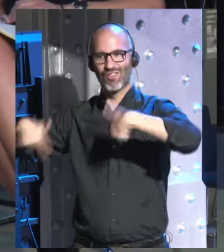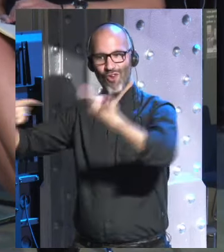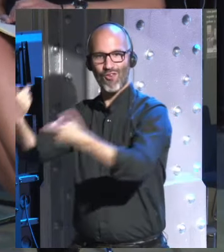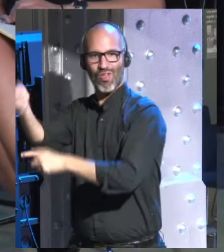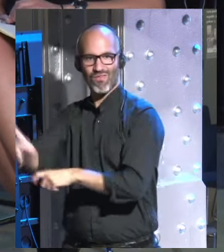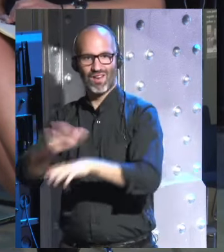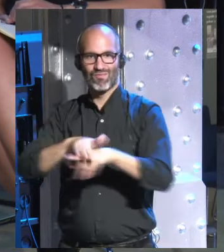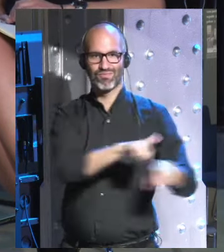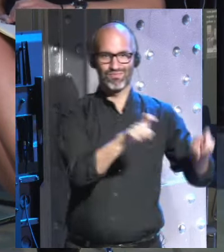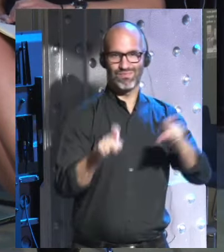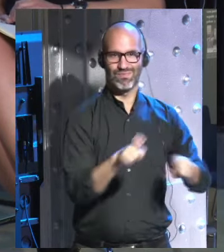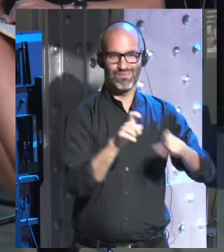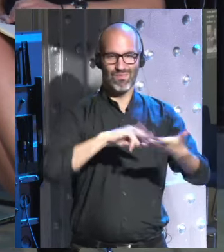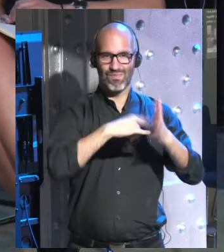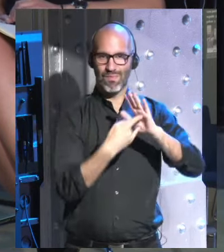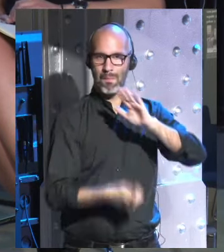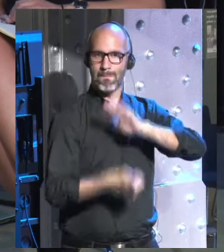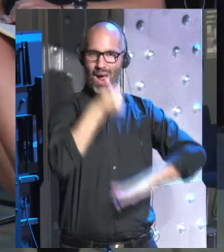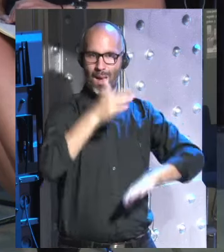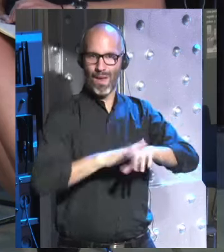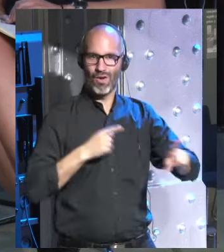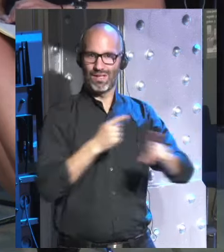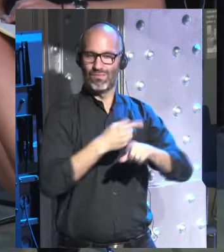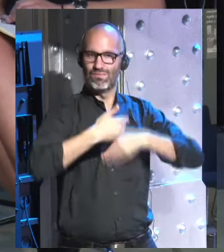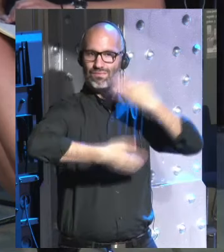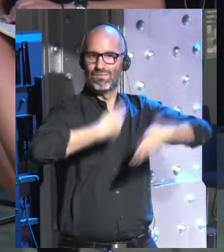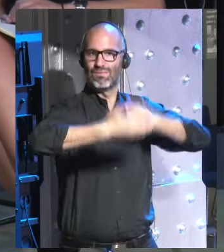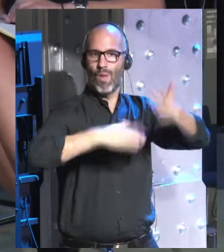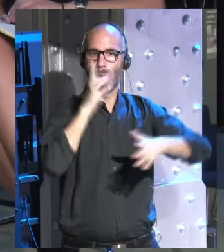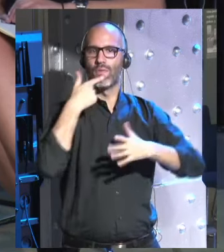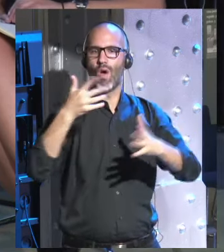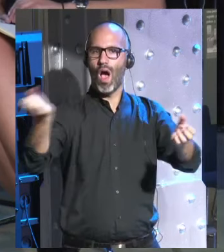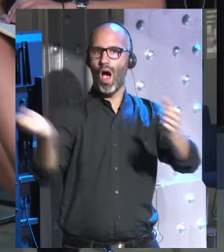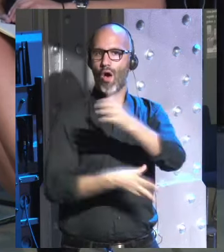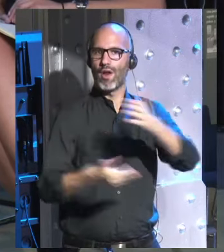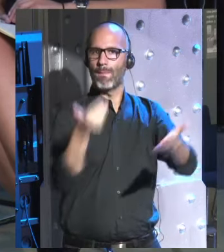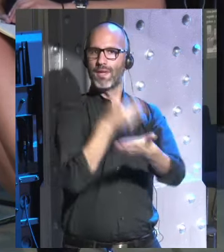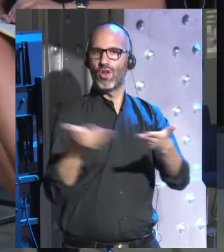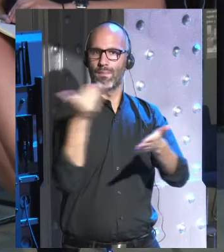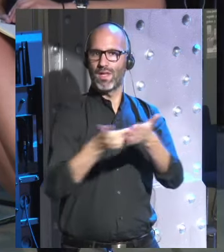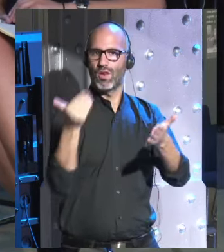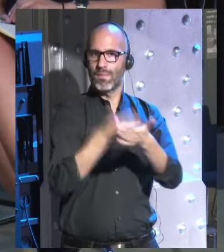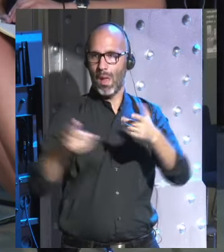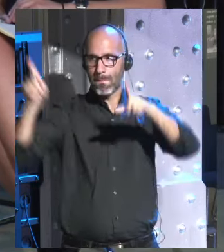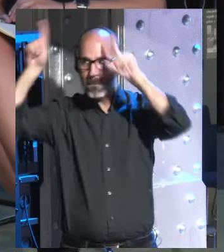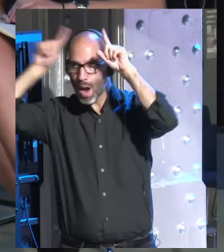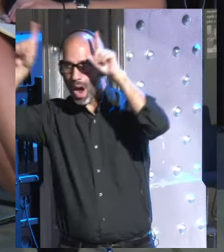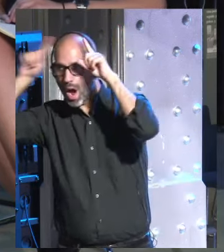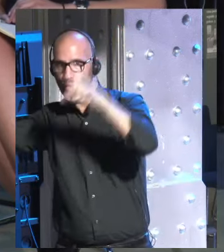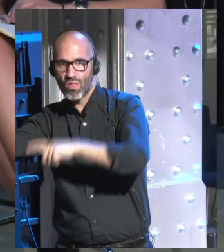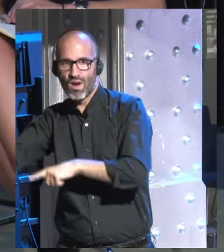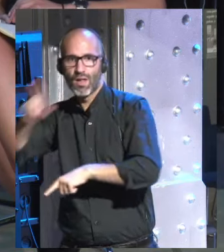soluciones podríamos llegar a ahorrar millones y millones de vacas de